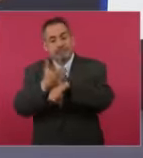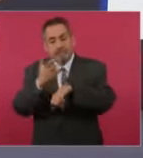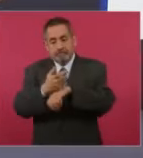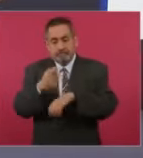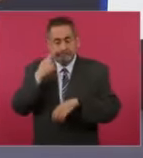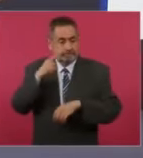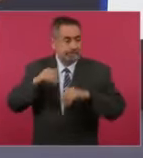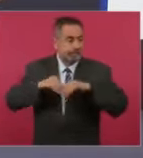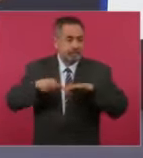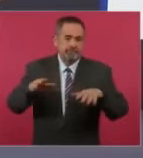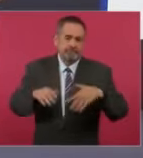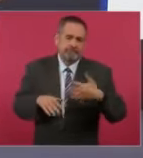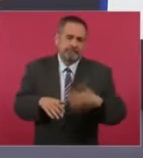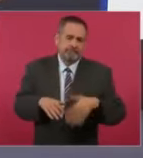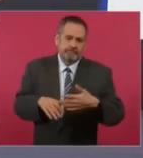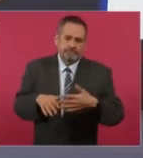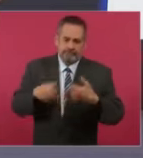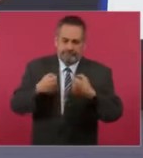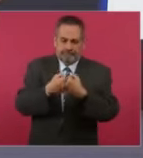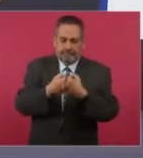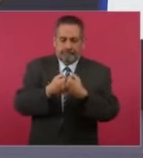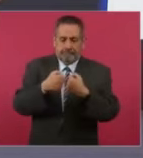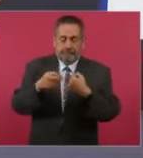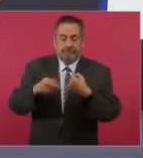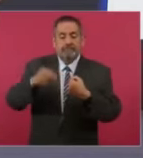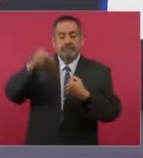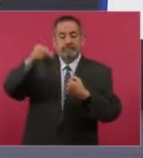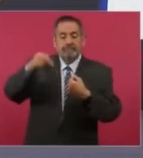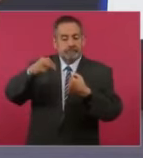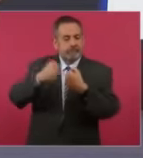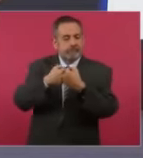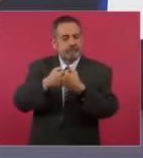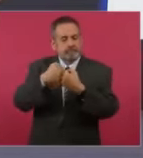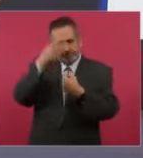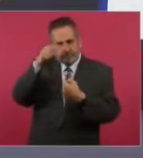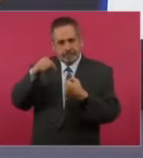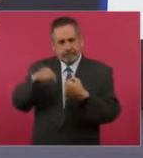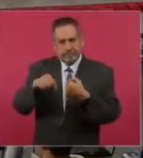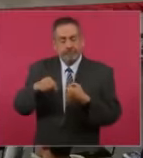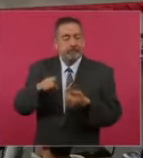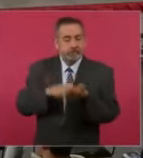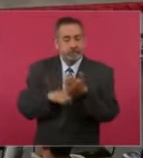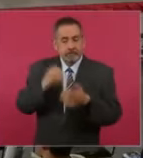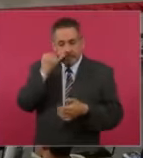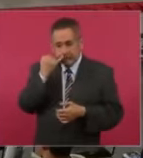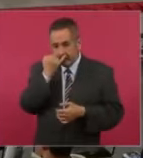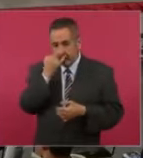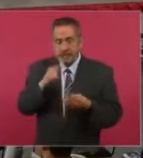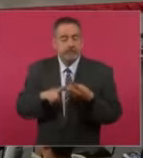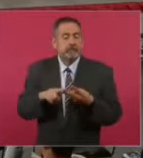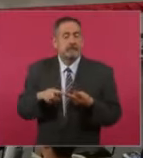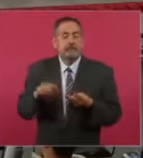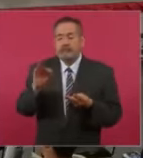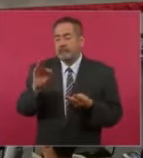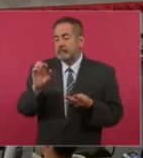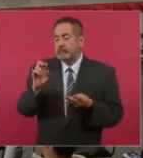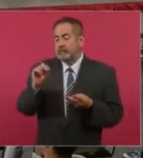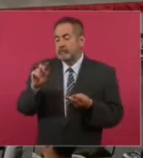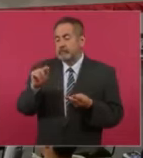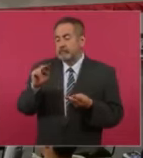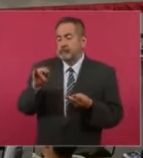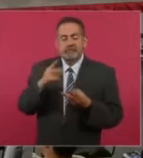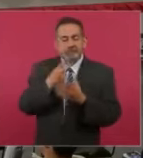eso ha permeado también, sobre todo en la frontera norte de México, que cocaína y fentanilo vengan juntos,